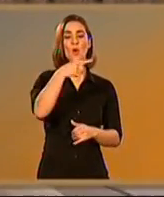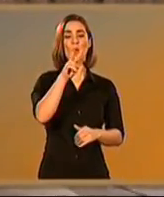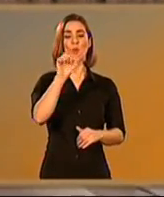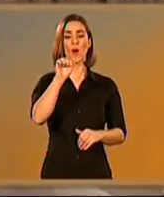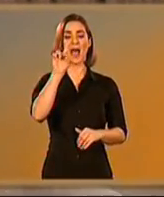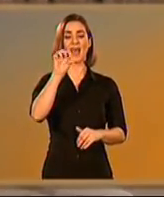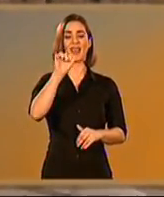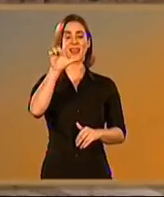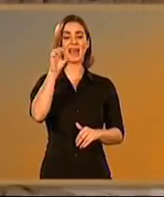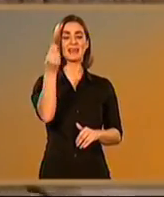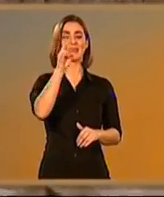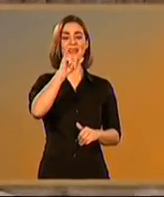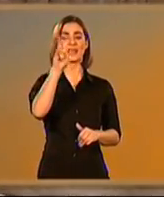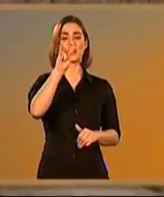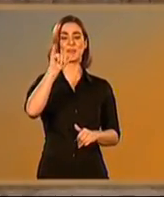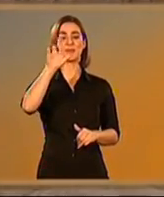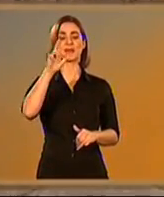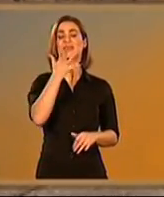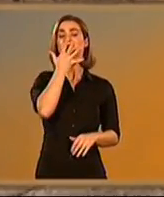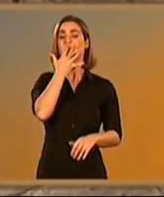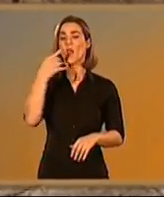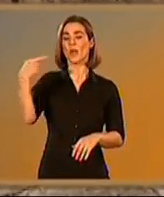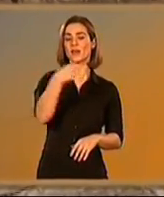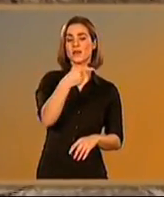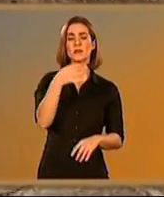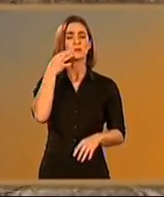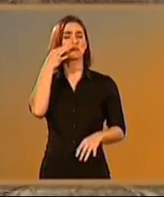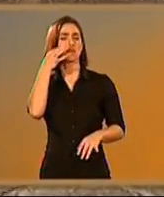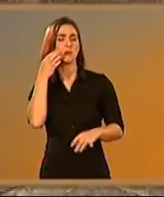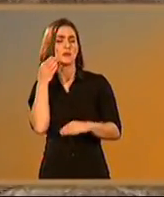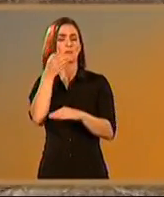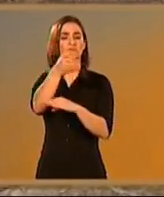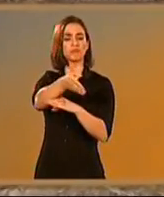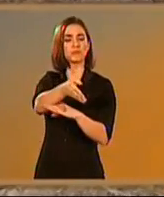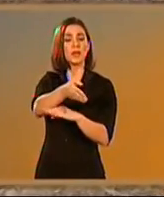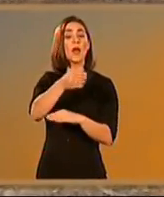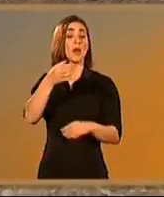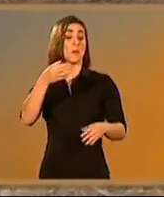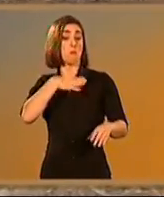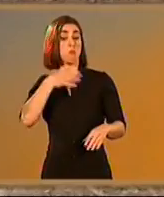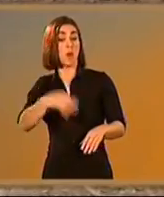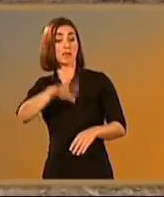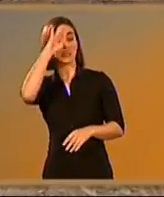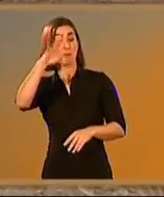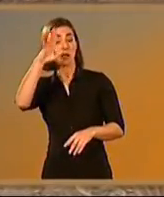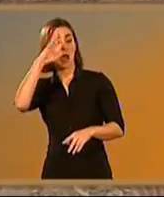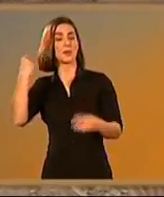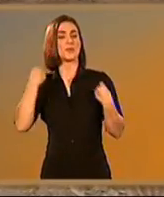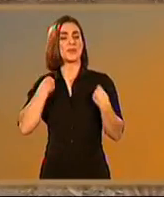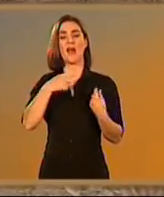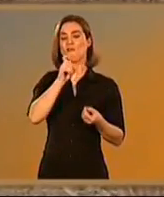Todavía sobrecoge pasear entre lo que debieron ser calles bulliciosas y preciosas casas revestidas de mosaicos y pinturas.